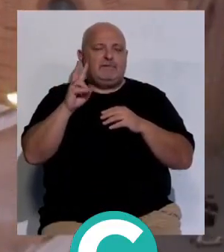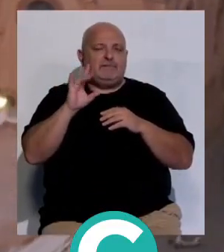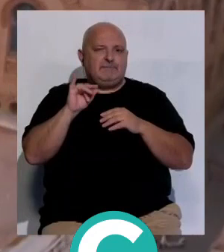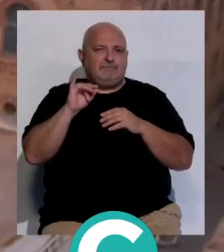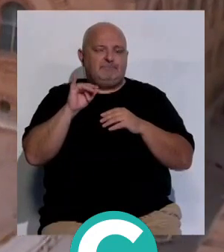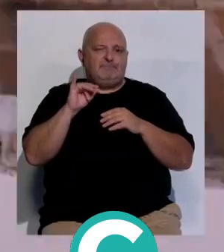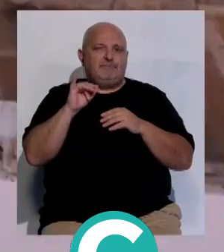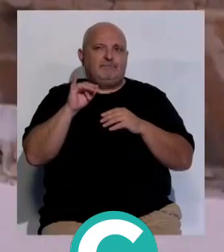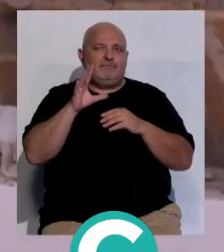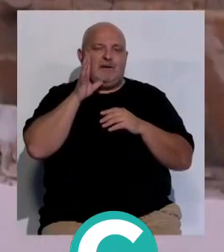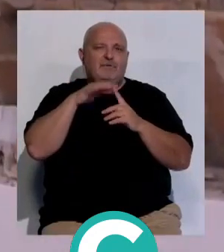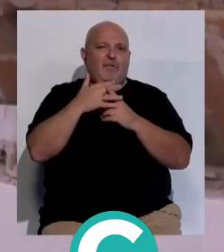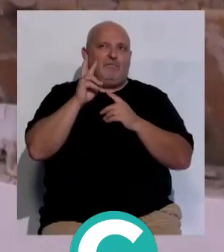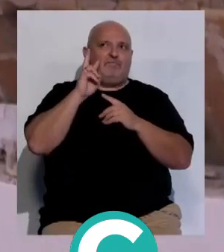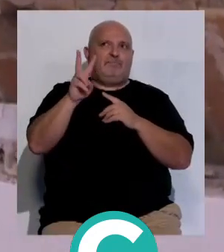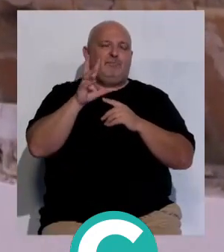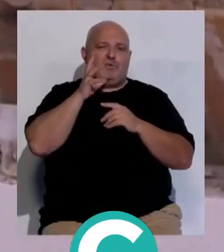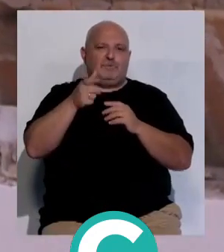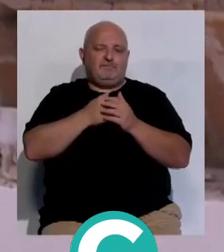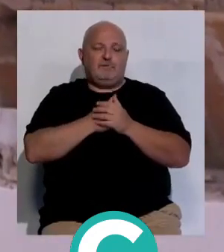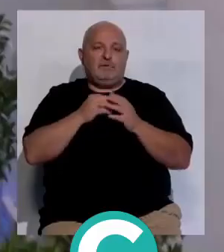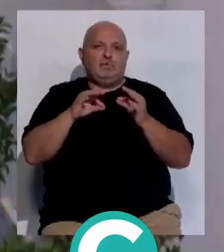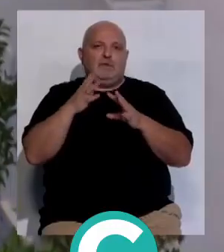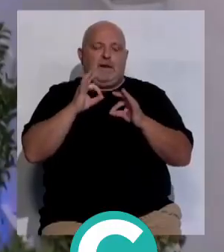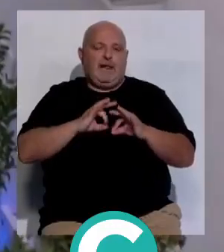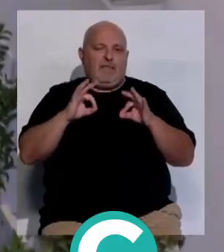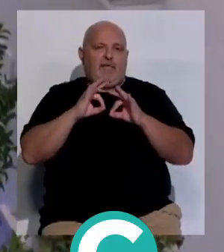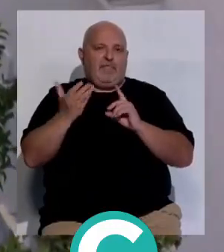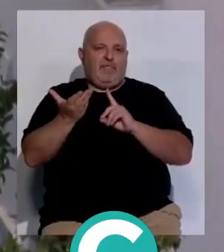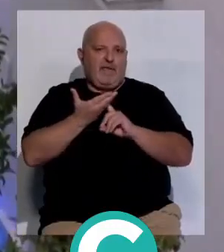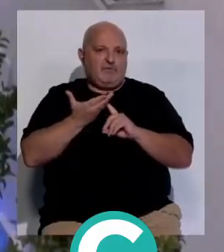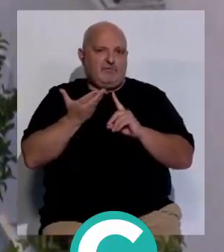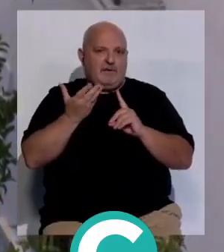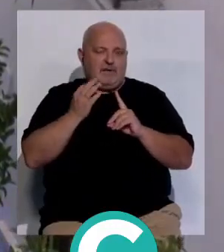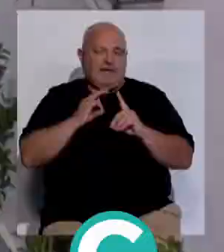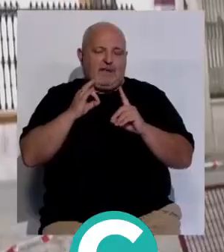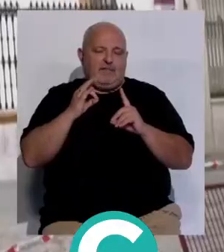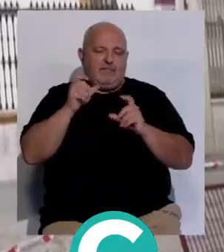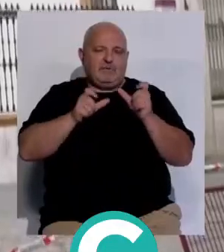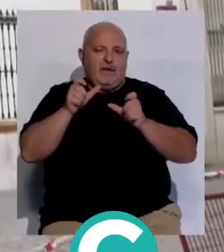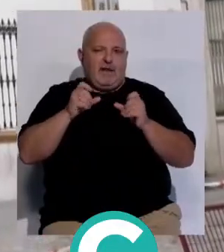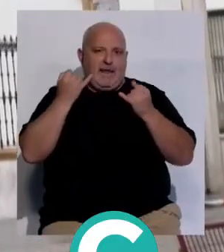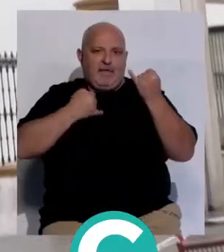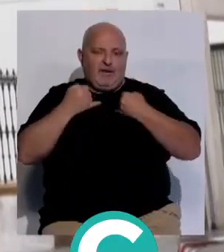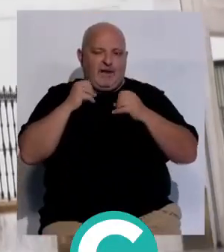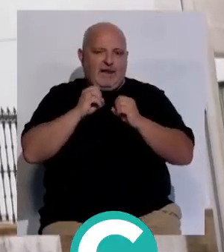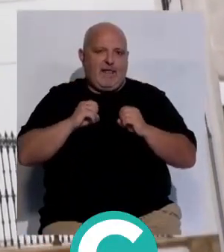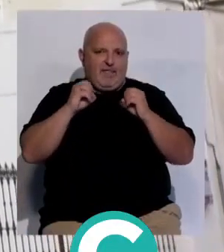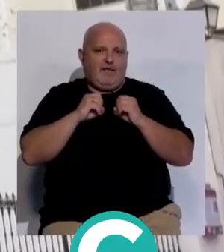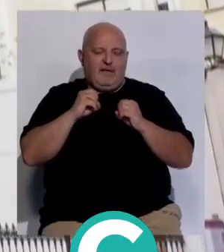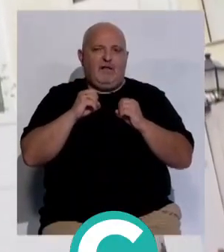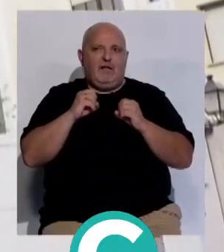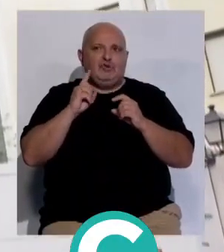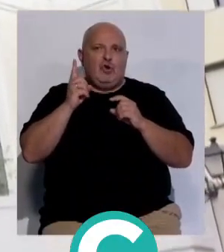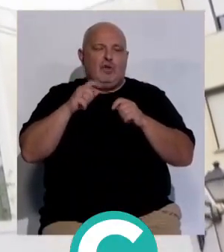qué es la situación y qué lo que estaba pasando. Suerte, no hubo daños personales que es lo que no tenemos que lamentar nada. Todos los